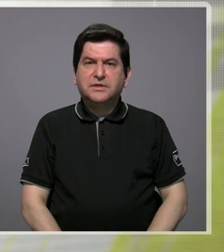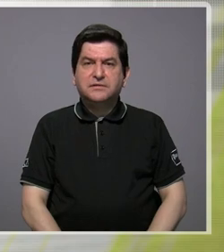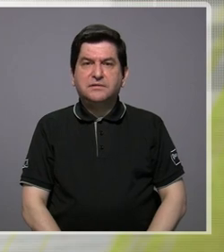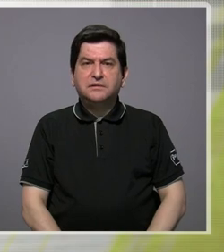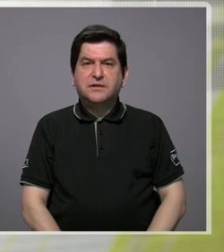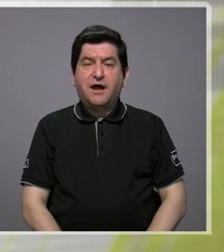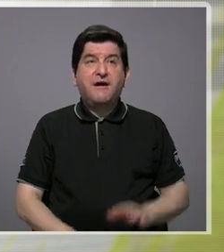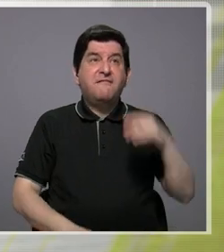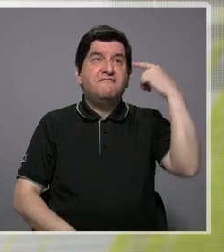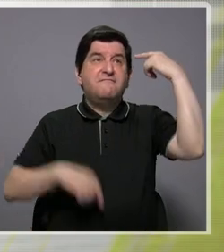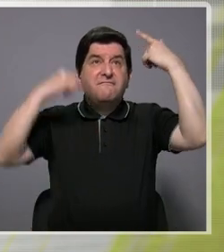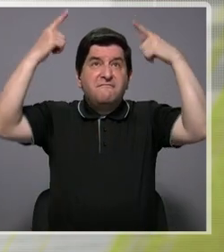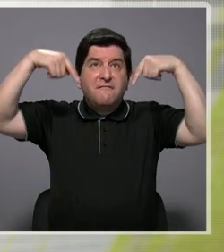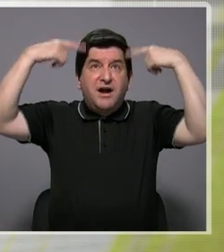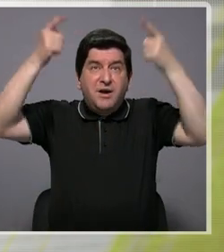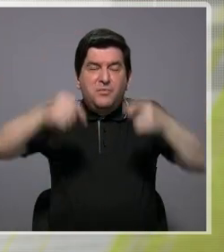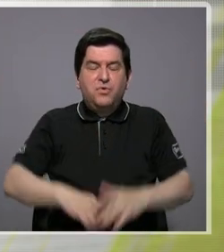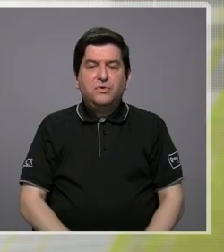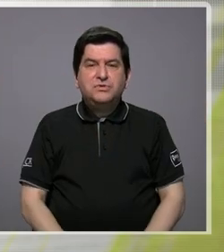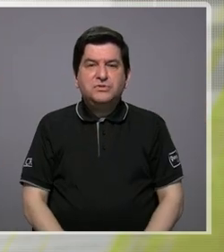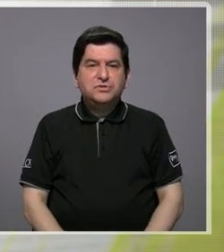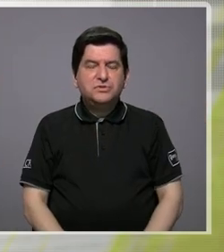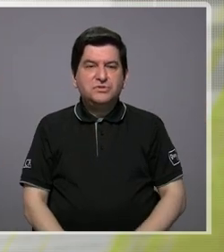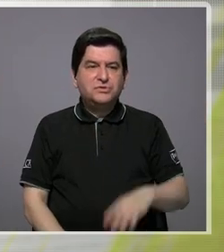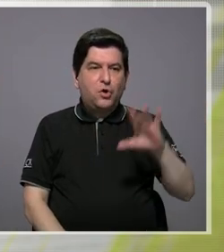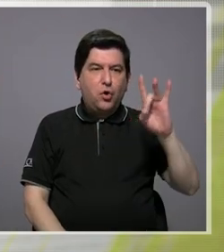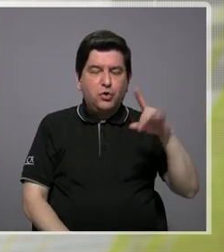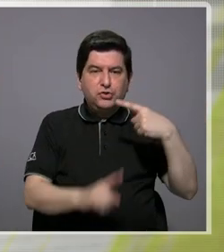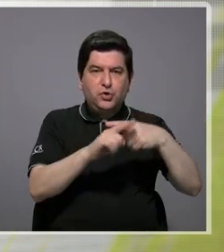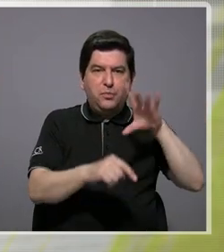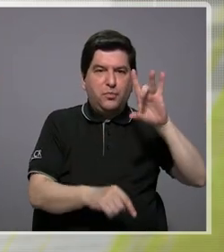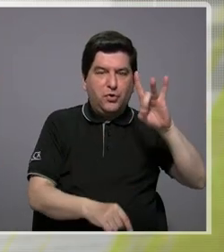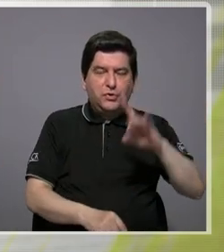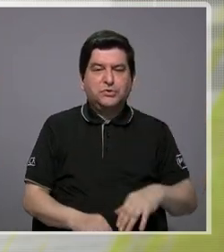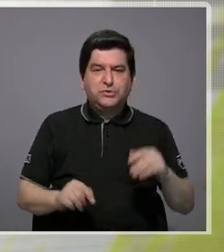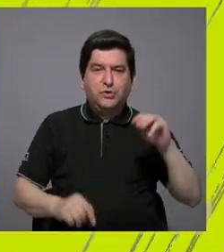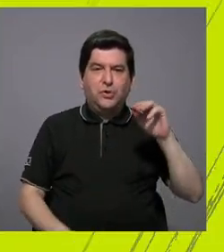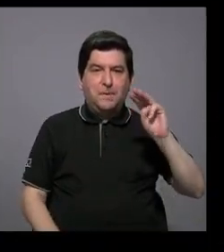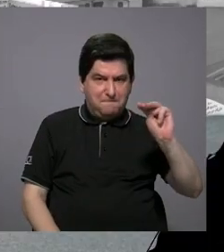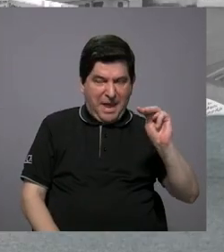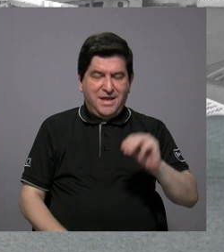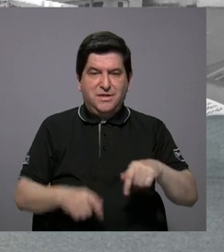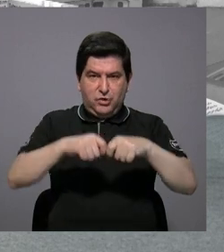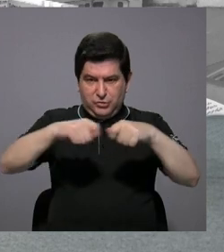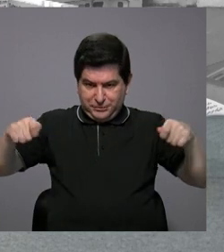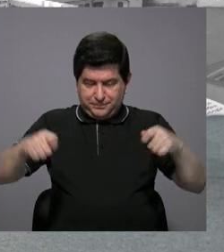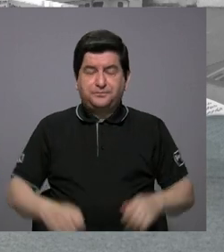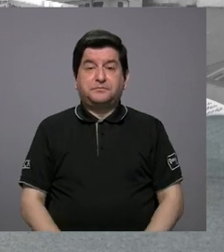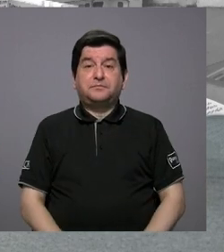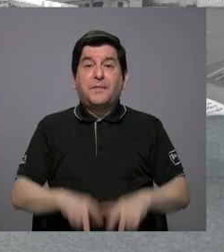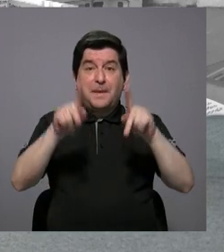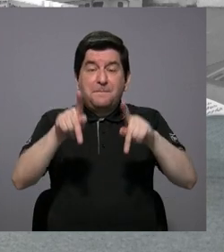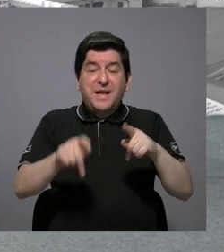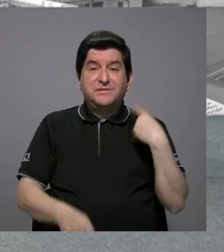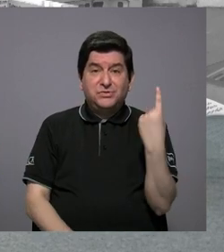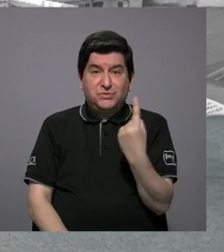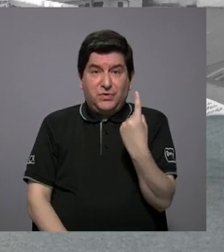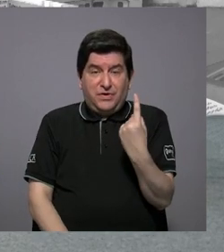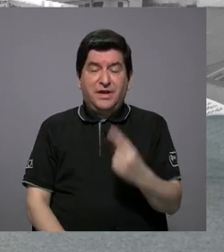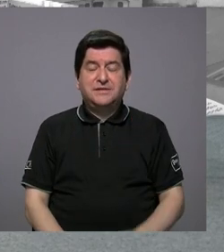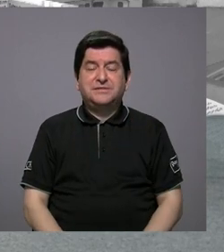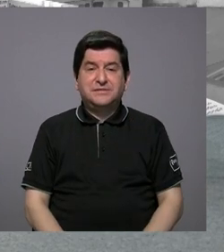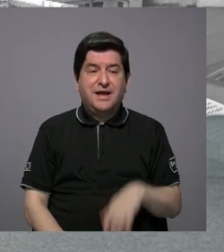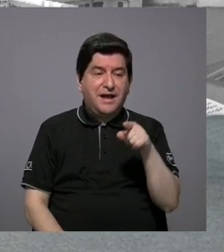yo qué sé, las famosos baches de 8 por 8 metros, con 8 personas viviendo ahí, digamos solteros, etc.